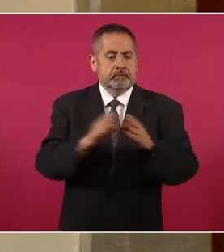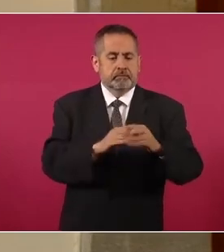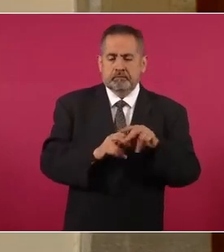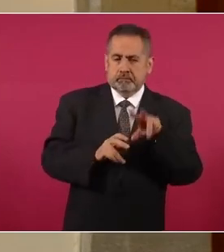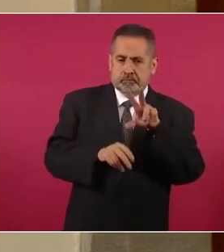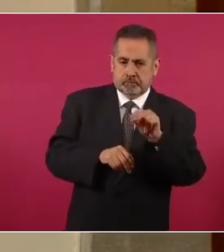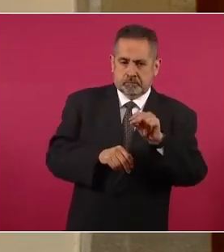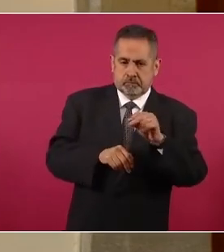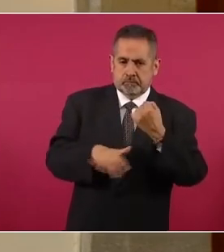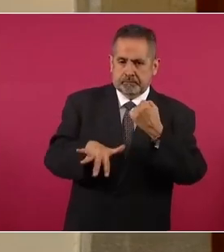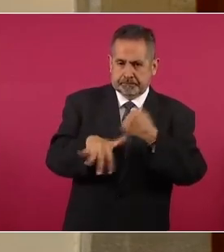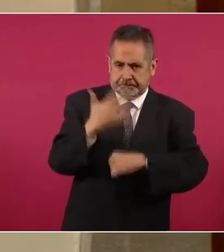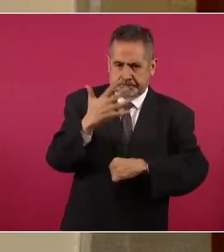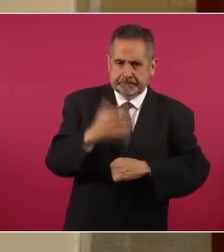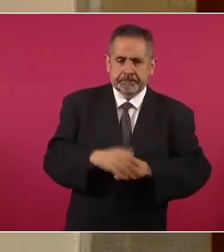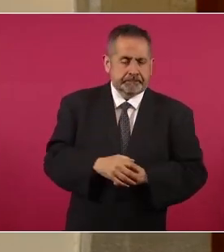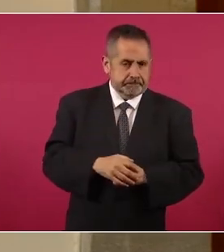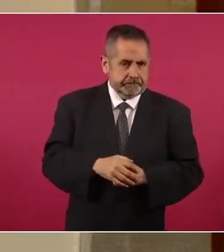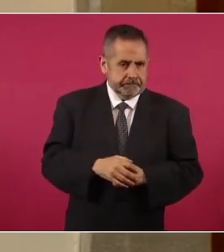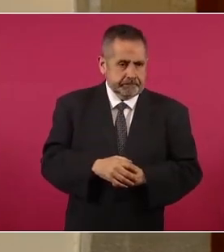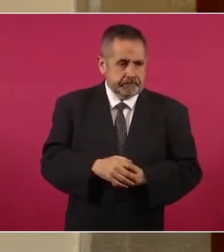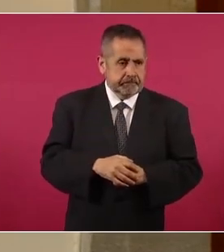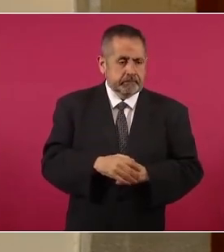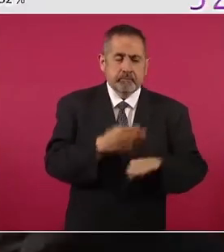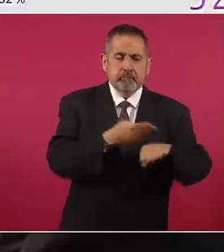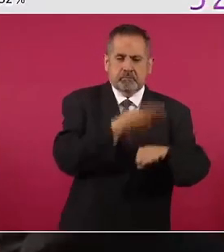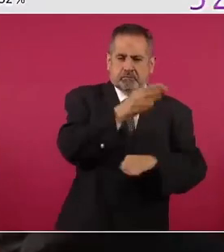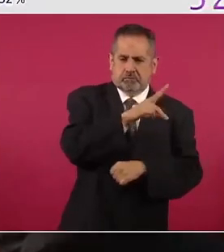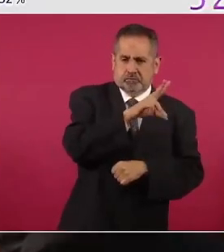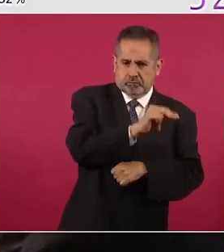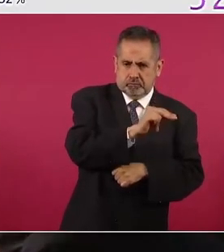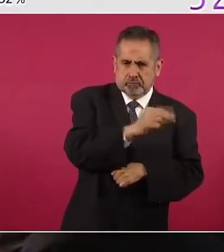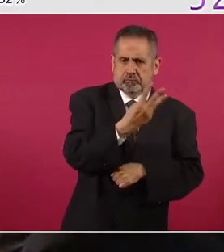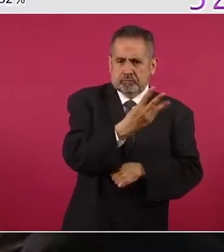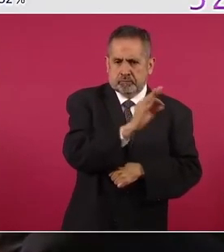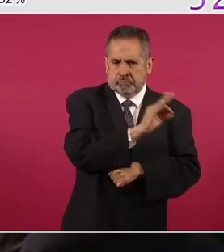contra, 15. Muy en contra, 3.